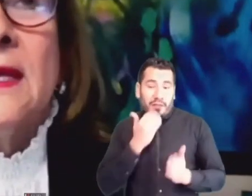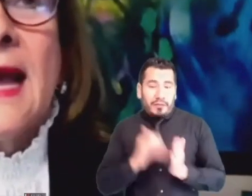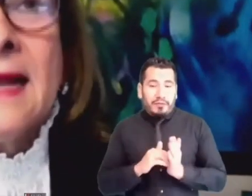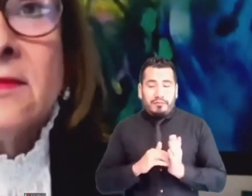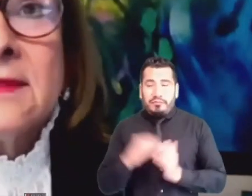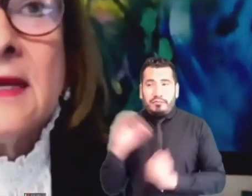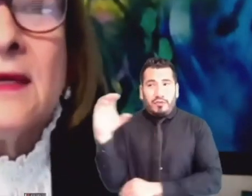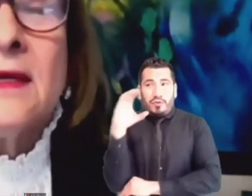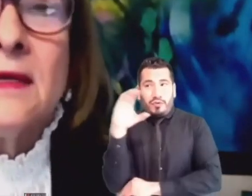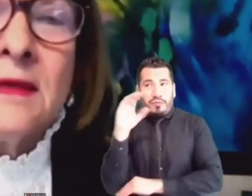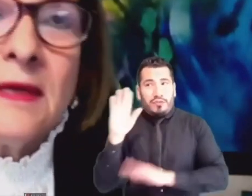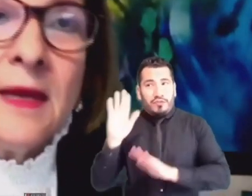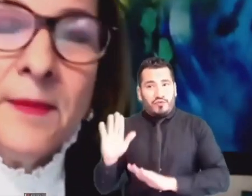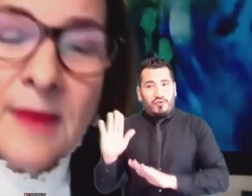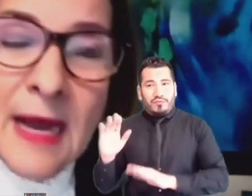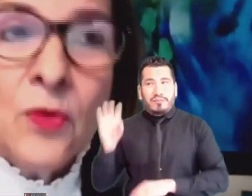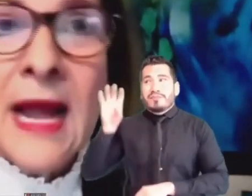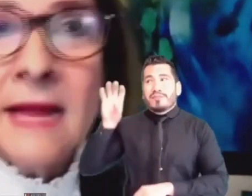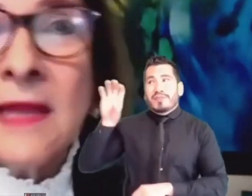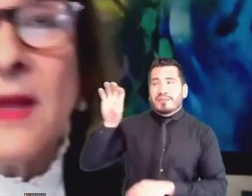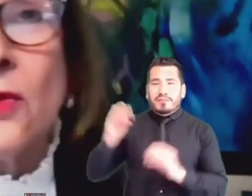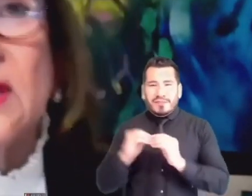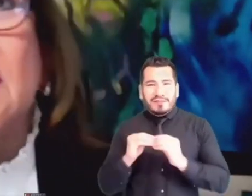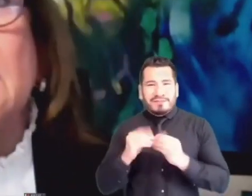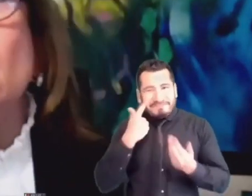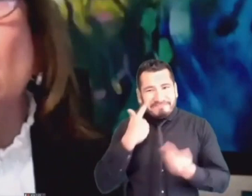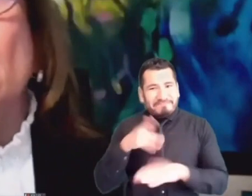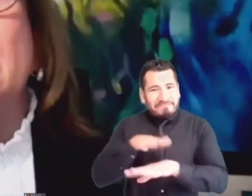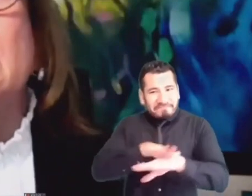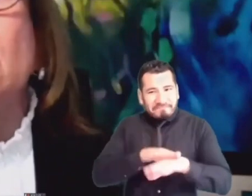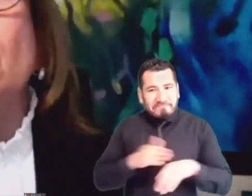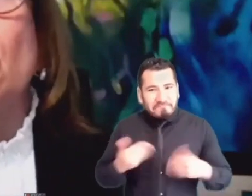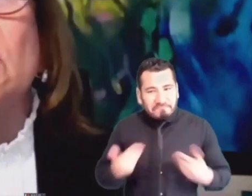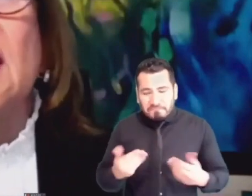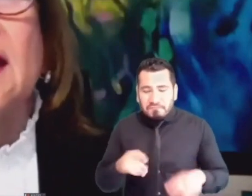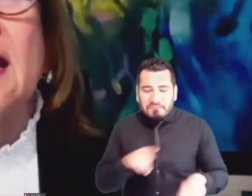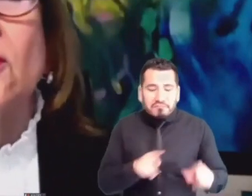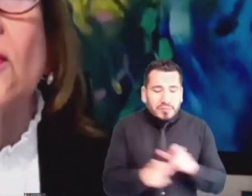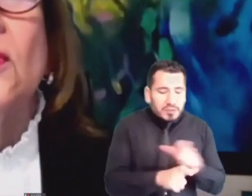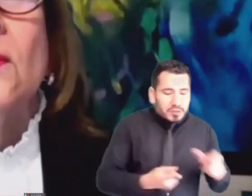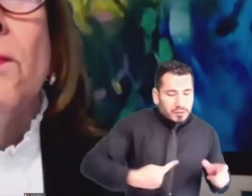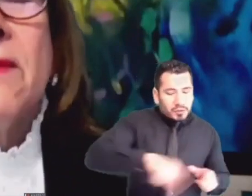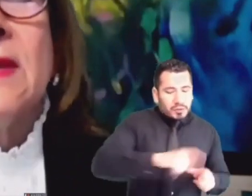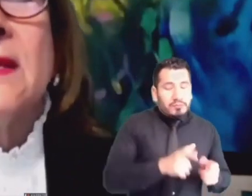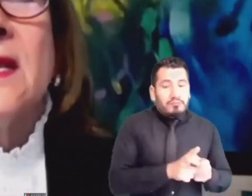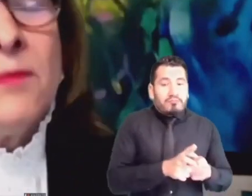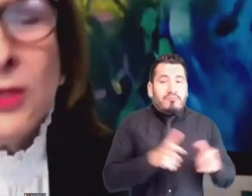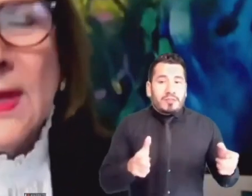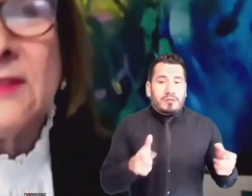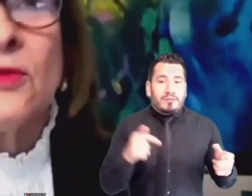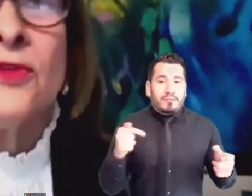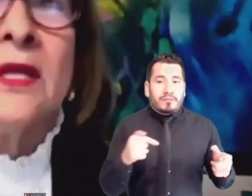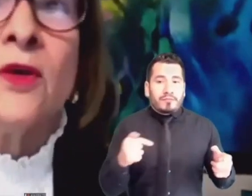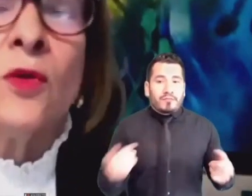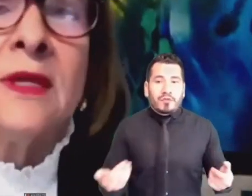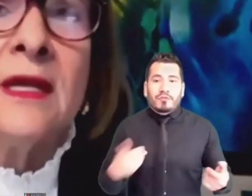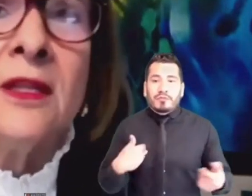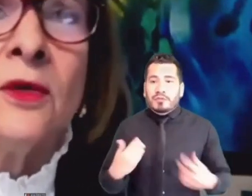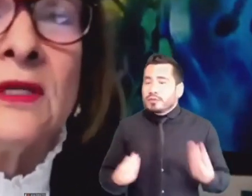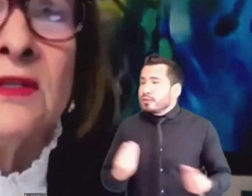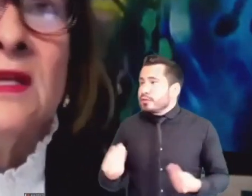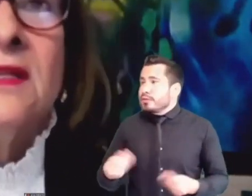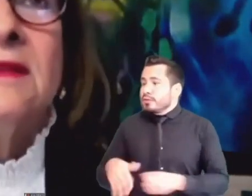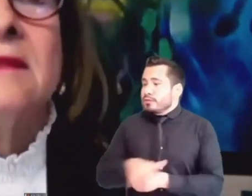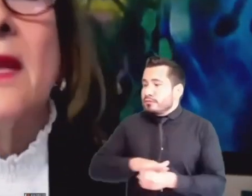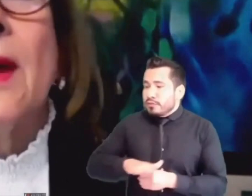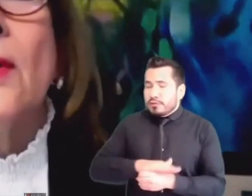una alta mayoría de la ciudadanía, un porcentaje alto, vive en virtud de las situaciones económicas y de